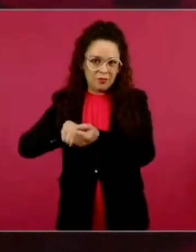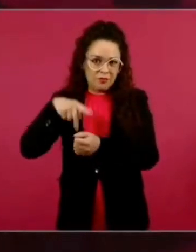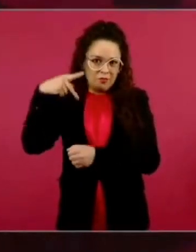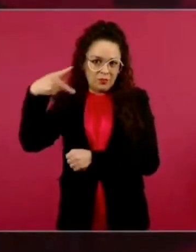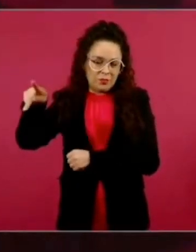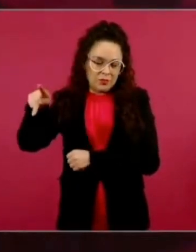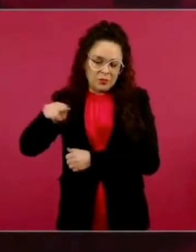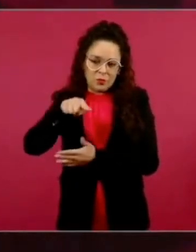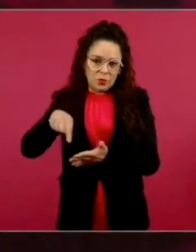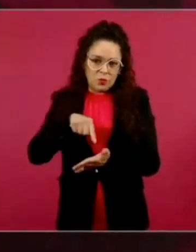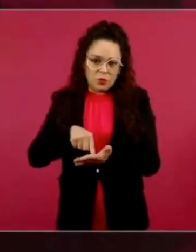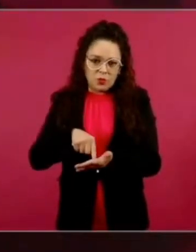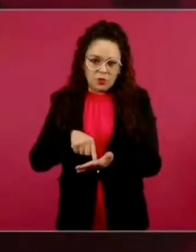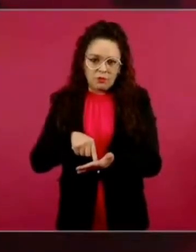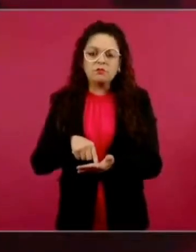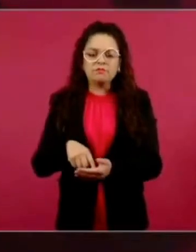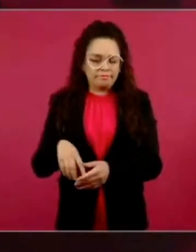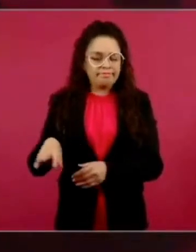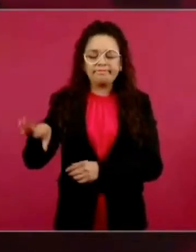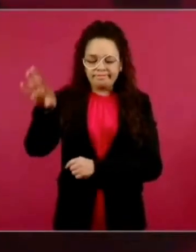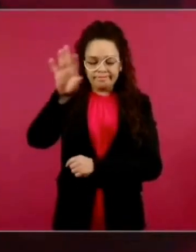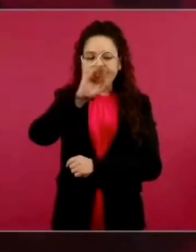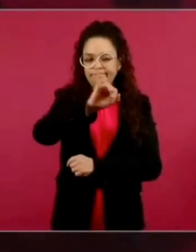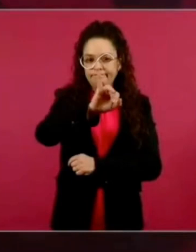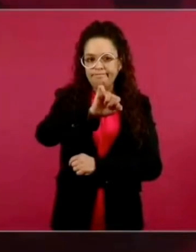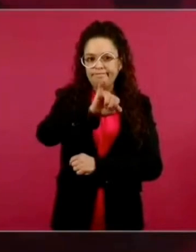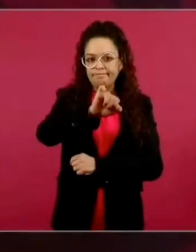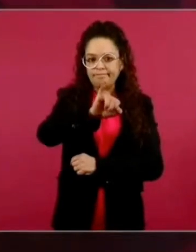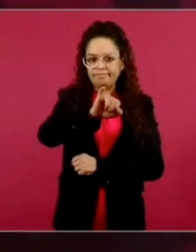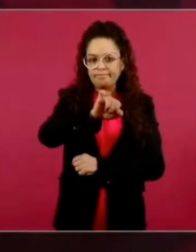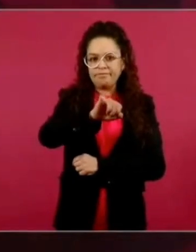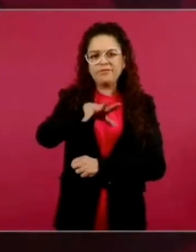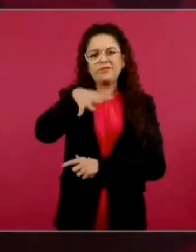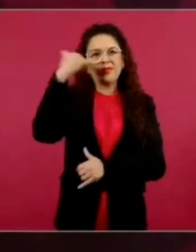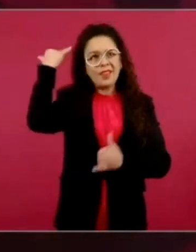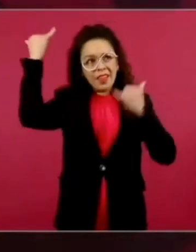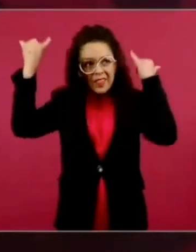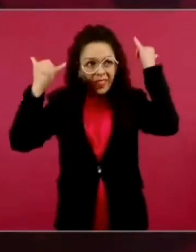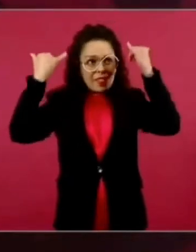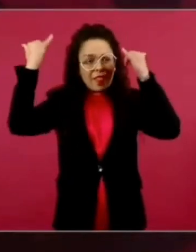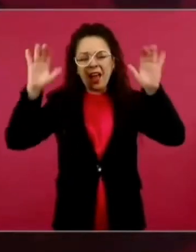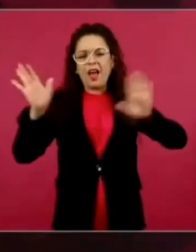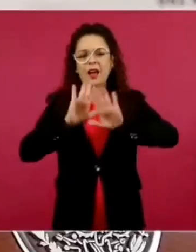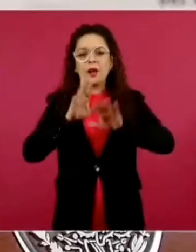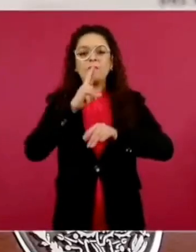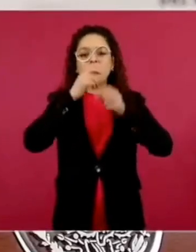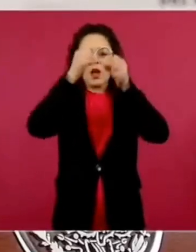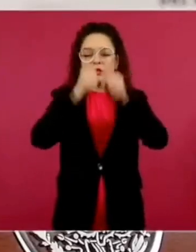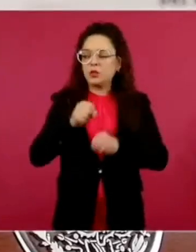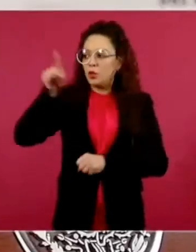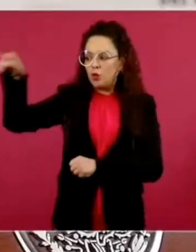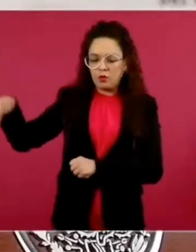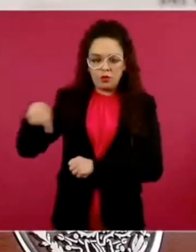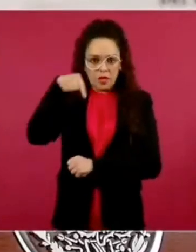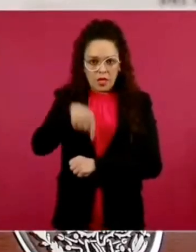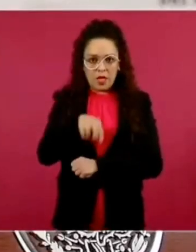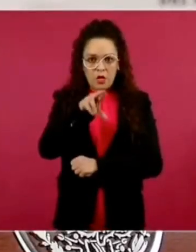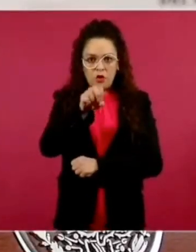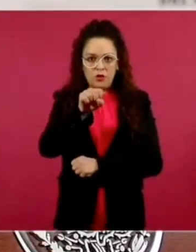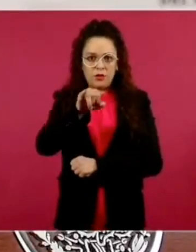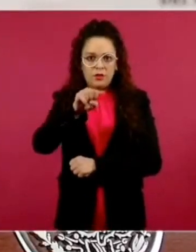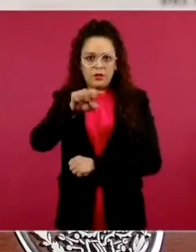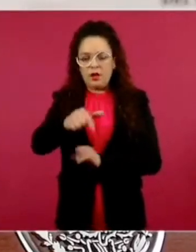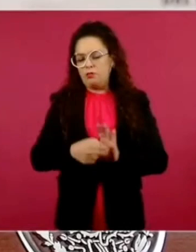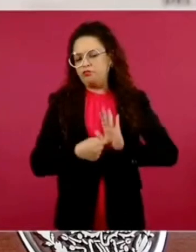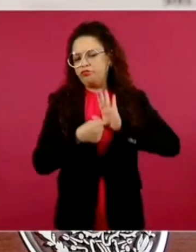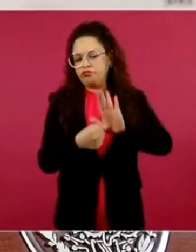porque si no caemos en conjeturas y en lo especulativo y ya vimos